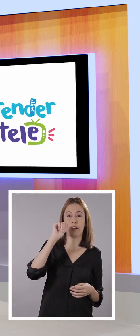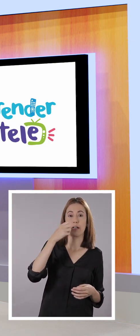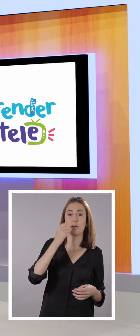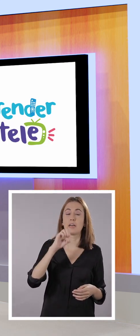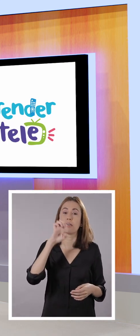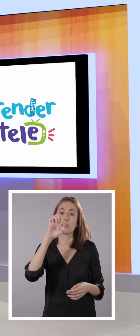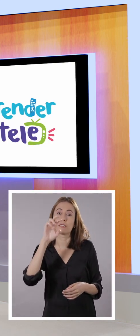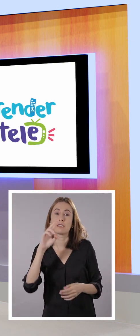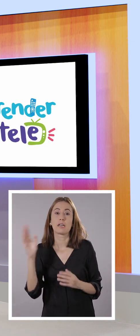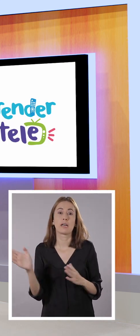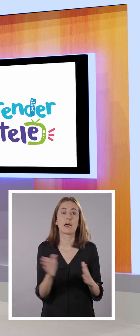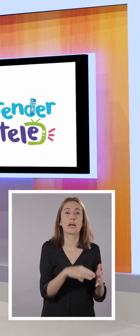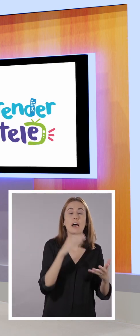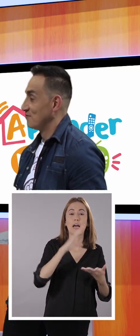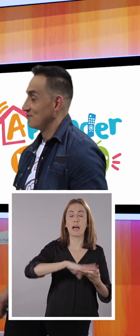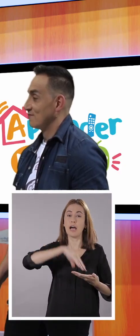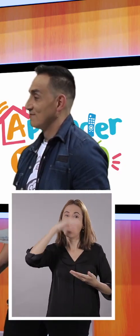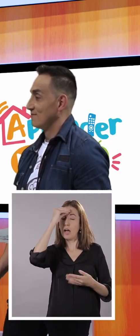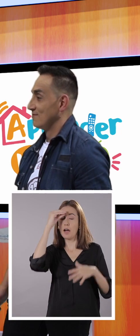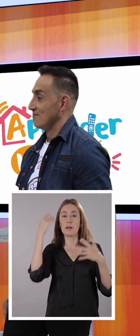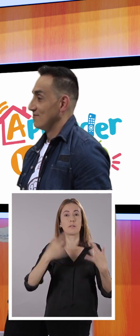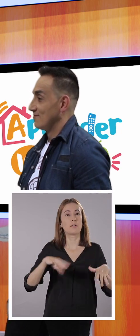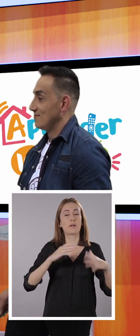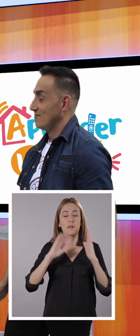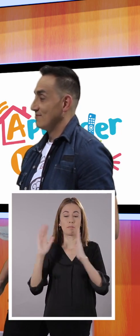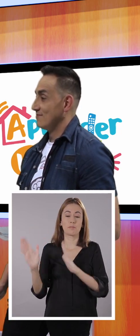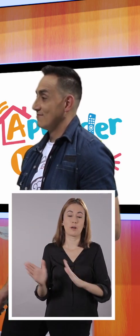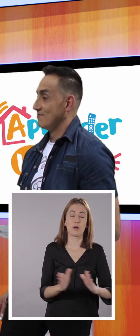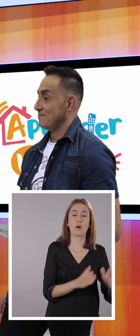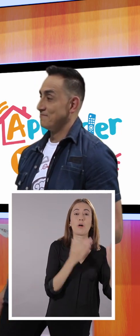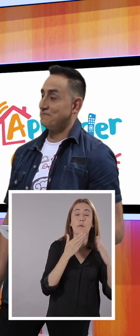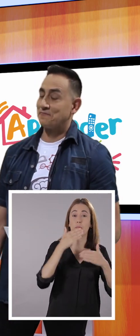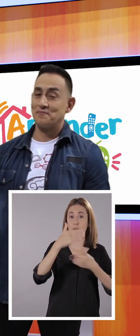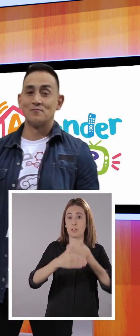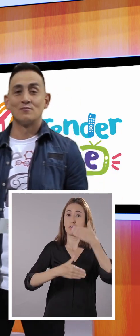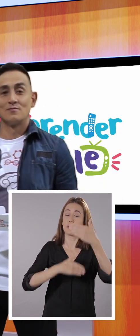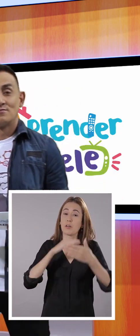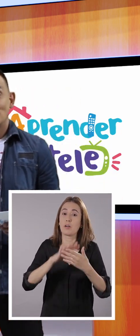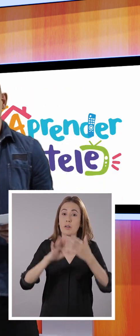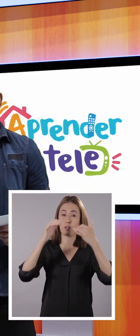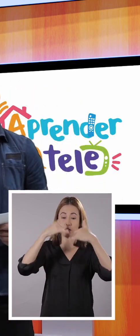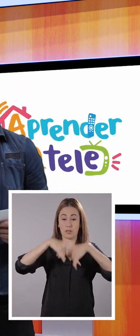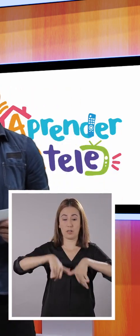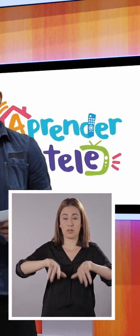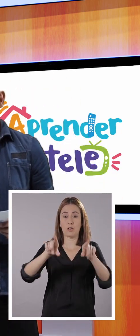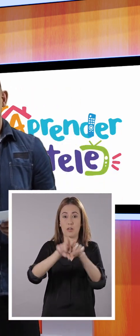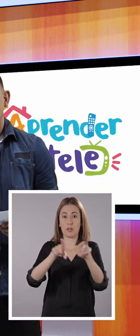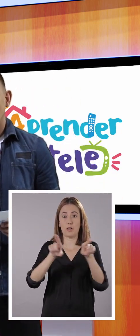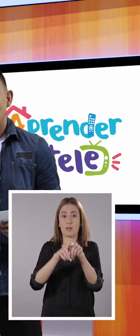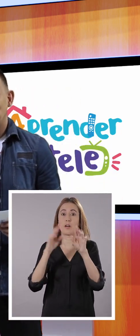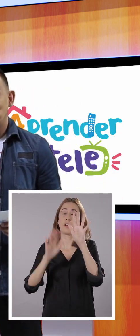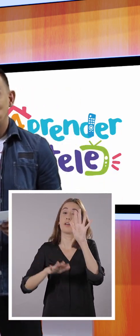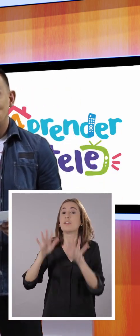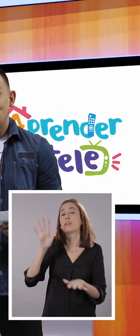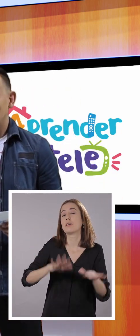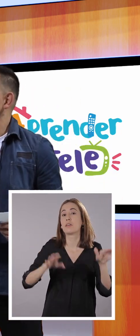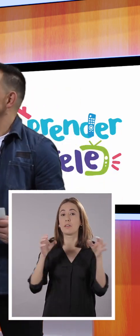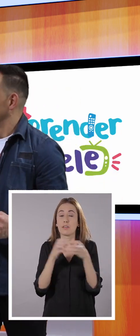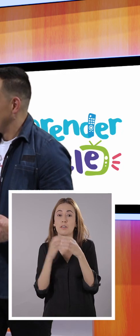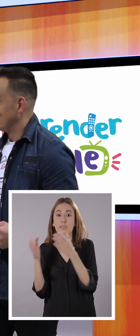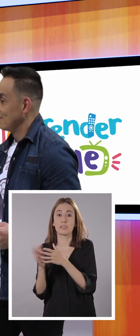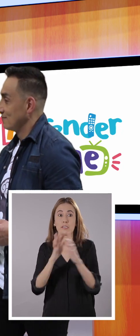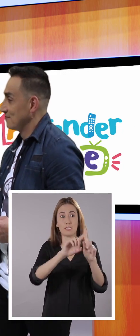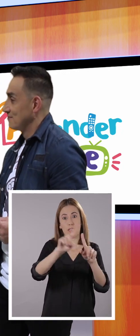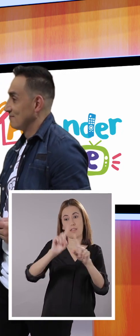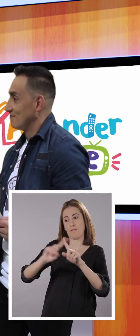Entonces, de esta forma hemos aprendido a obtener ideas principales de un texto y a parafrasear si tenemos